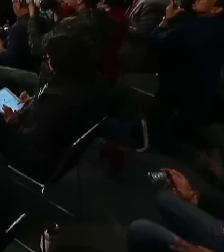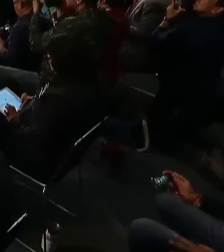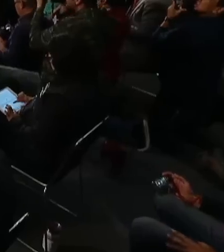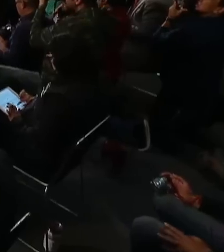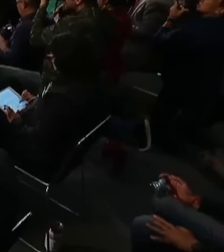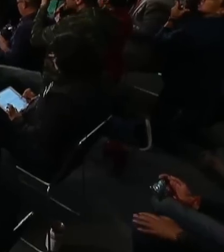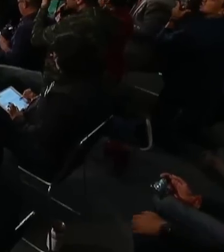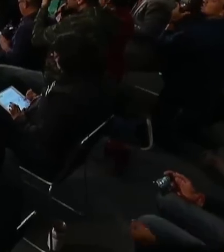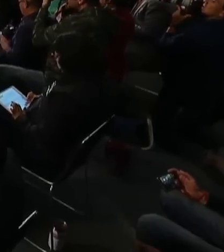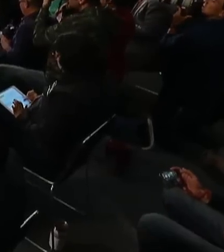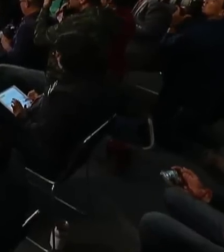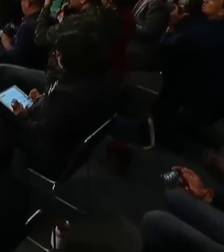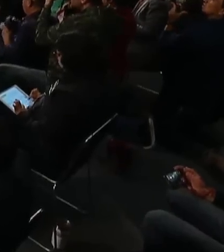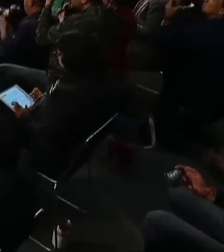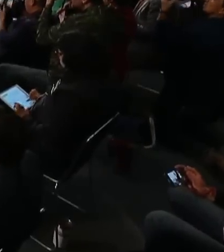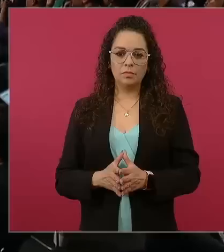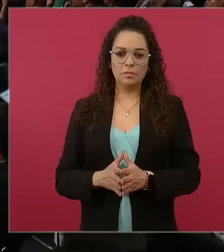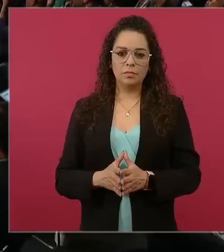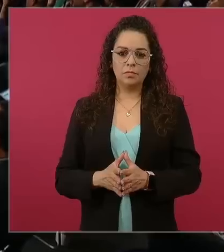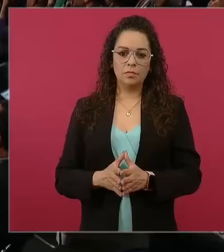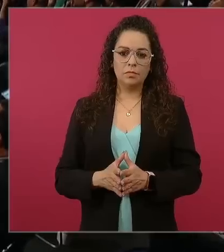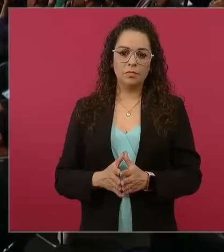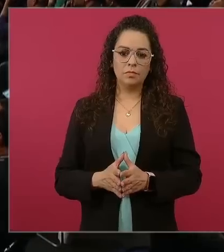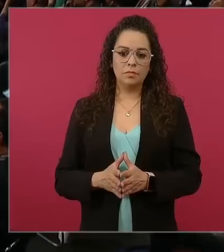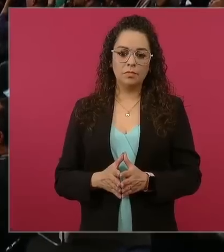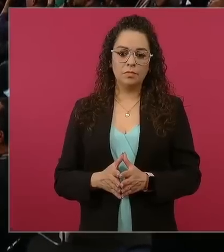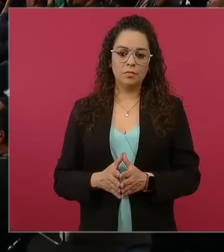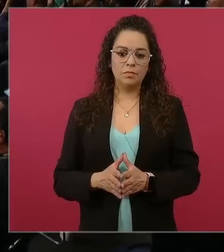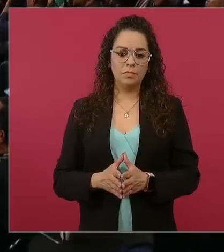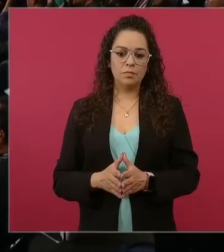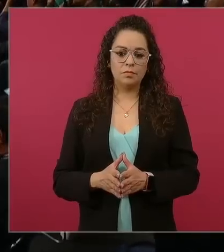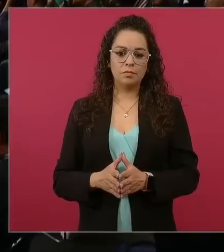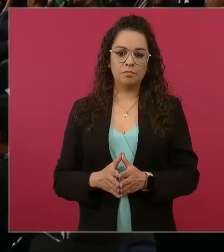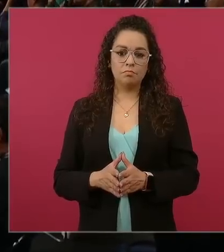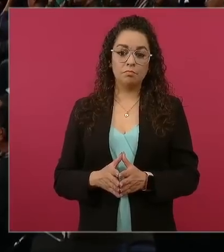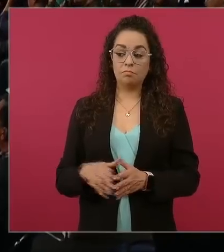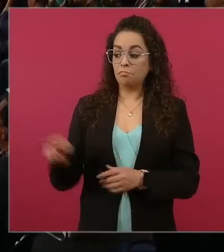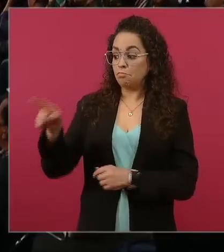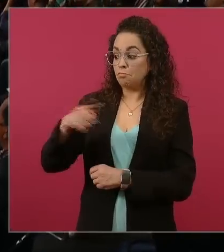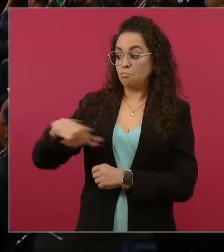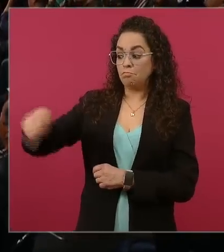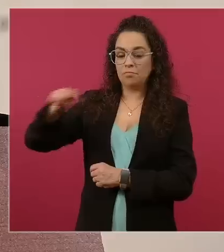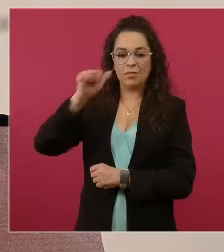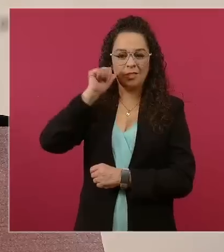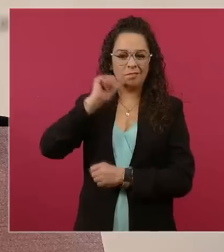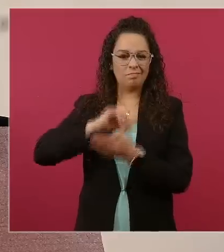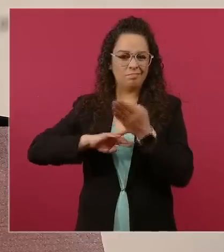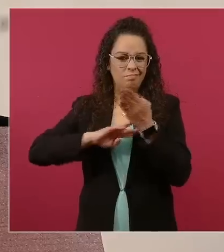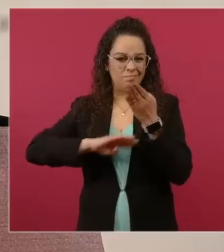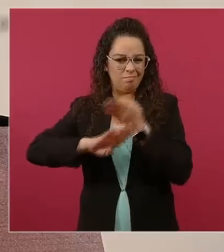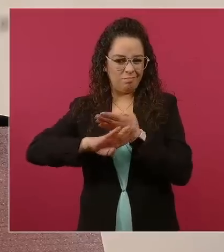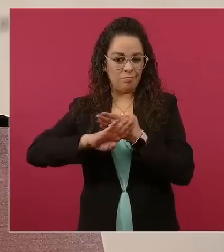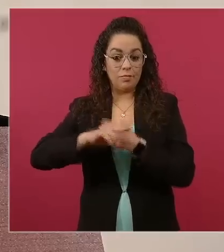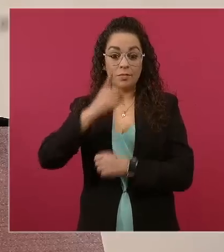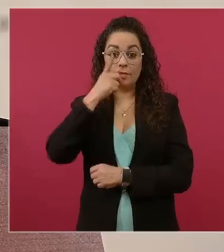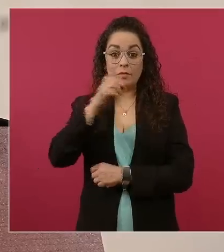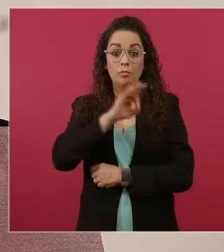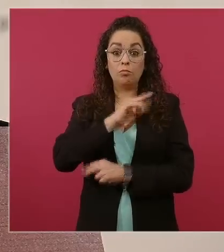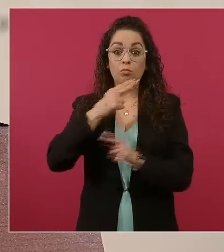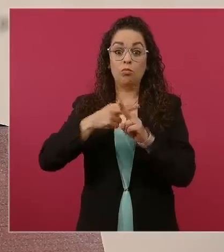que se iba a ir hasta 30 pesos por dólar,